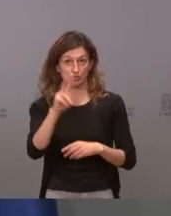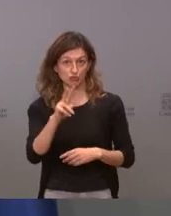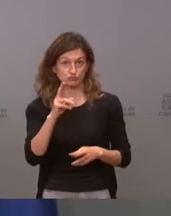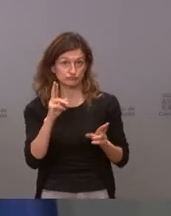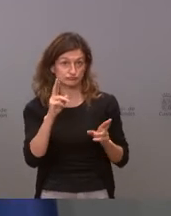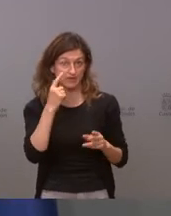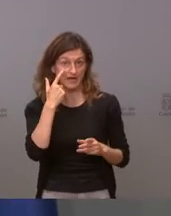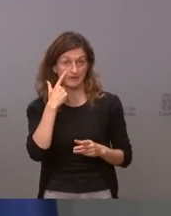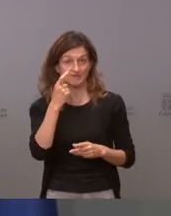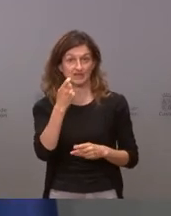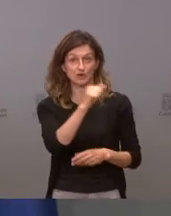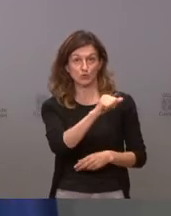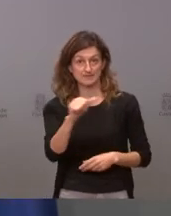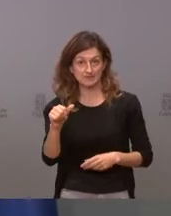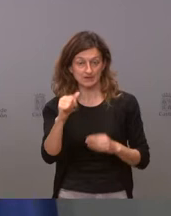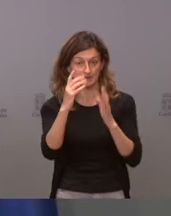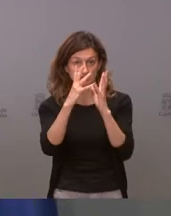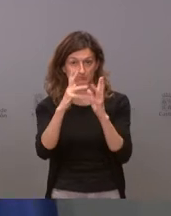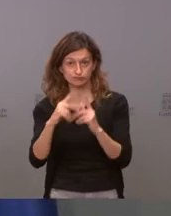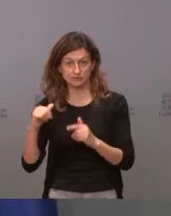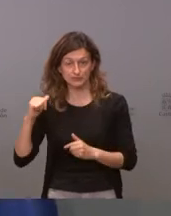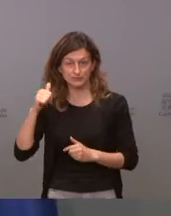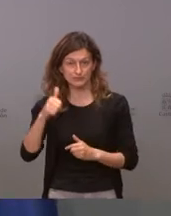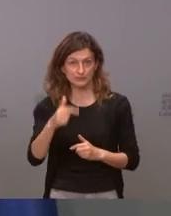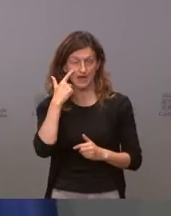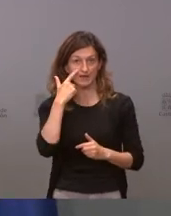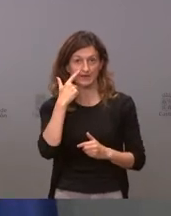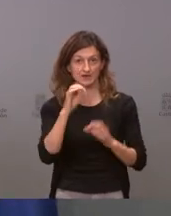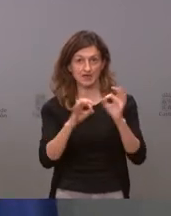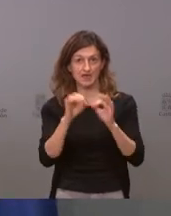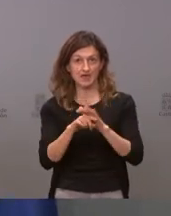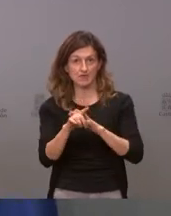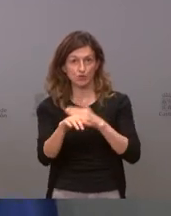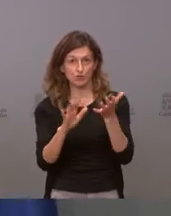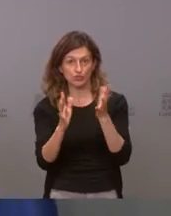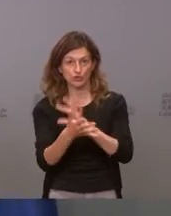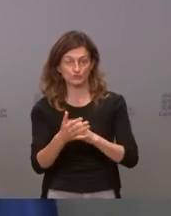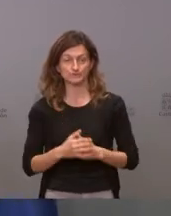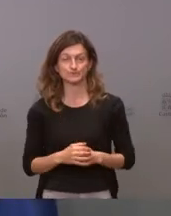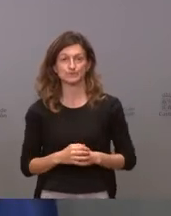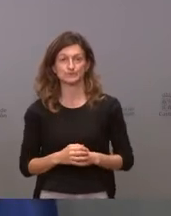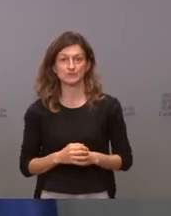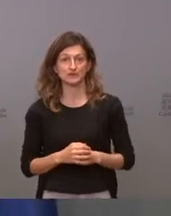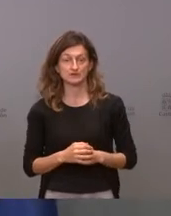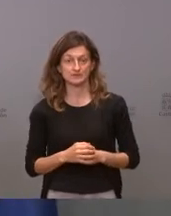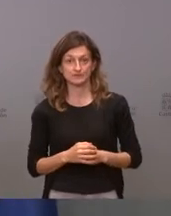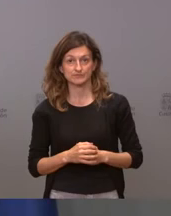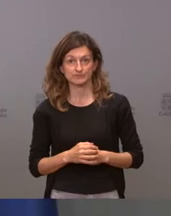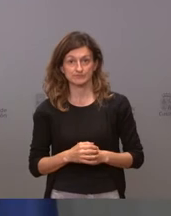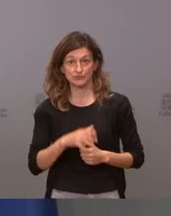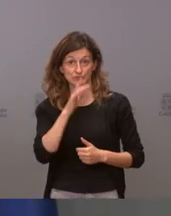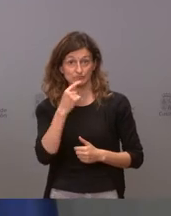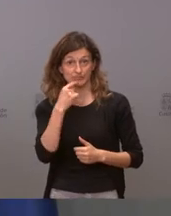nos queda toda una semana para ver cómo evoluciona la incidencia pero hasta que no veamos cómo evoluciona porque efectivamente como se ha